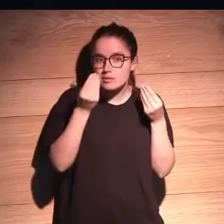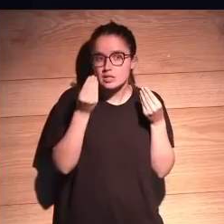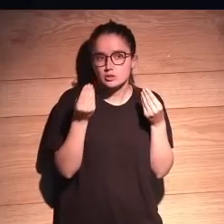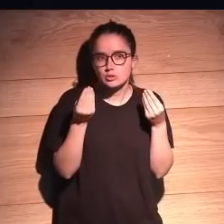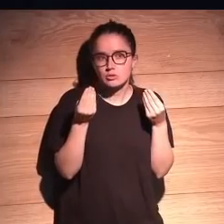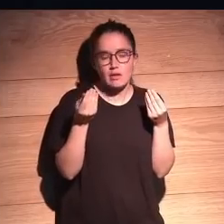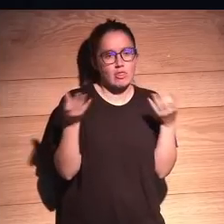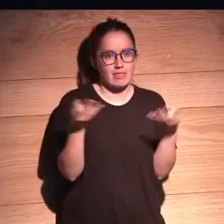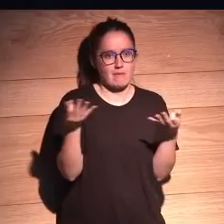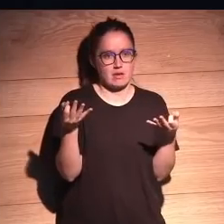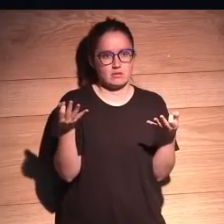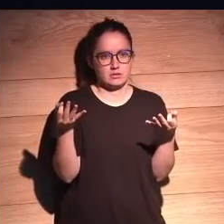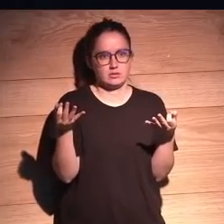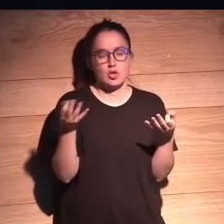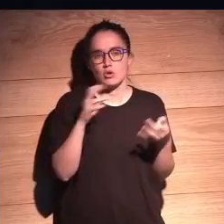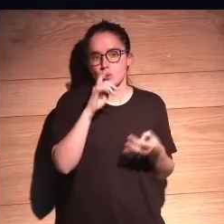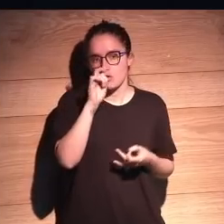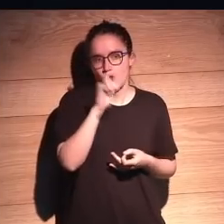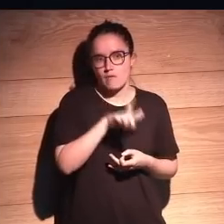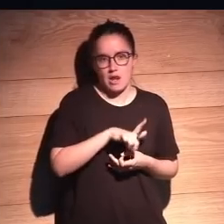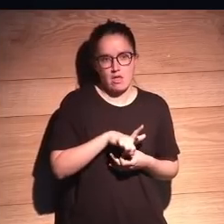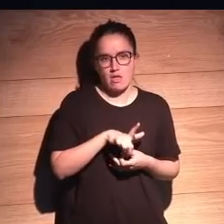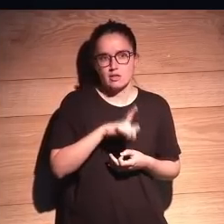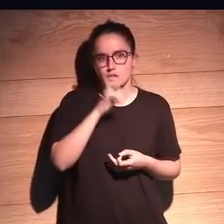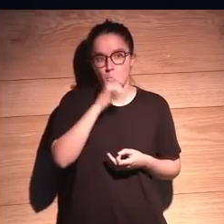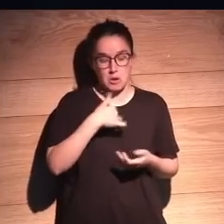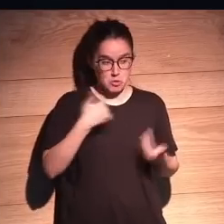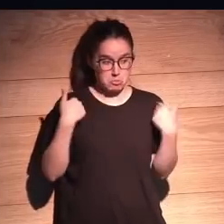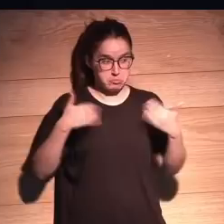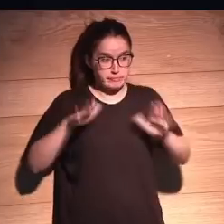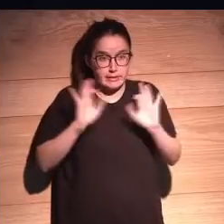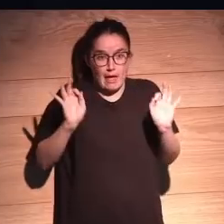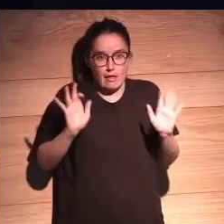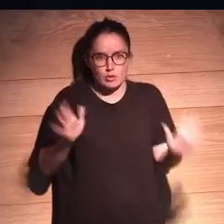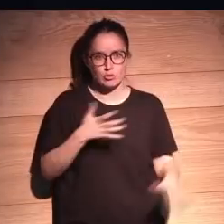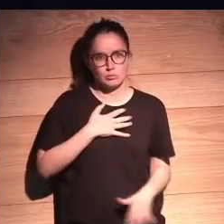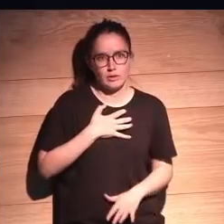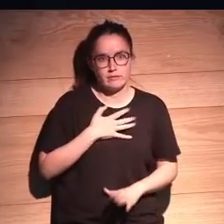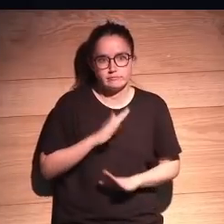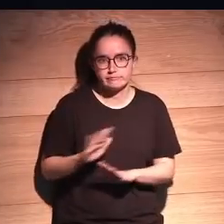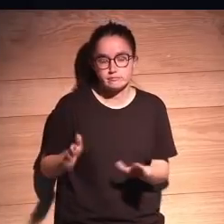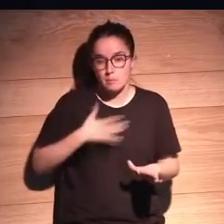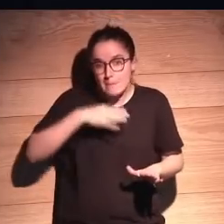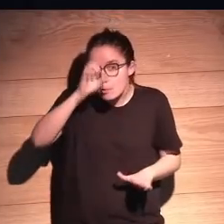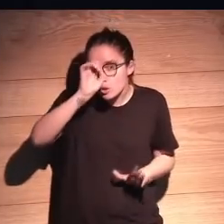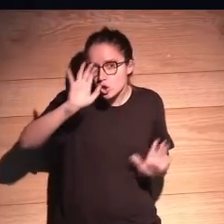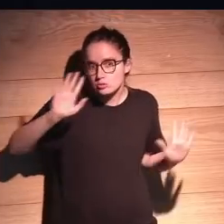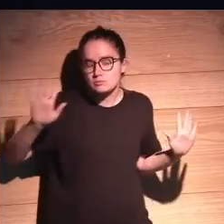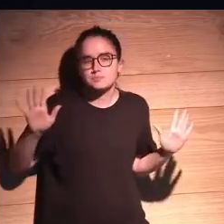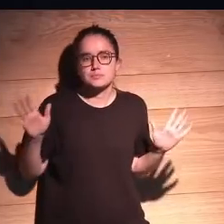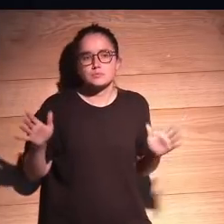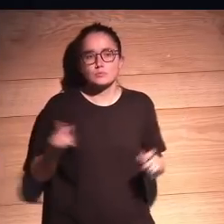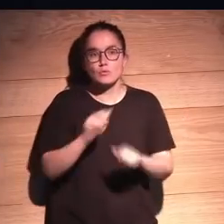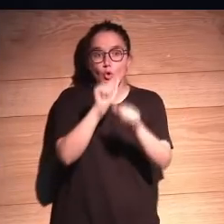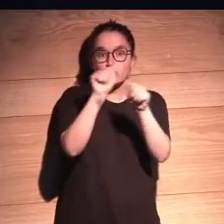ha de estar siempre ahí. No vale decir no soy responsable. Eso no vale, en mi opinión. Entonces,